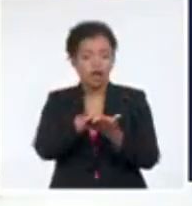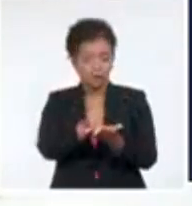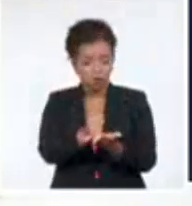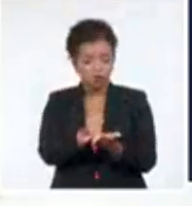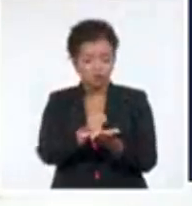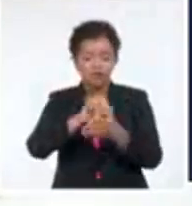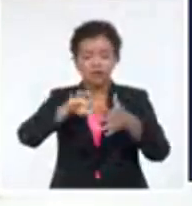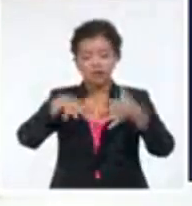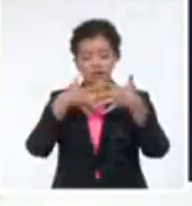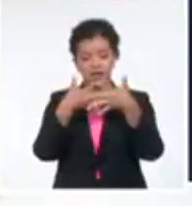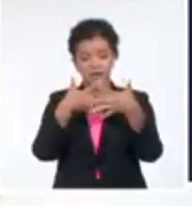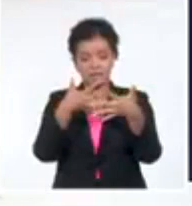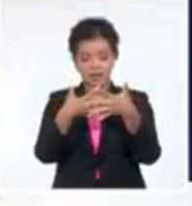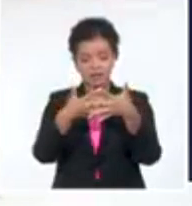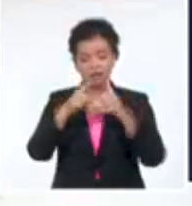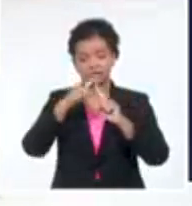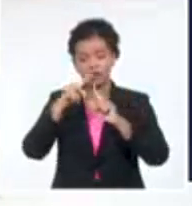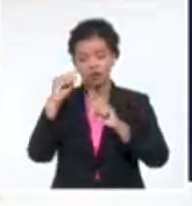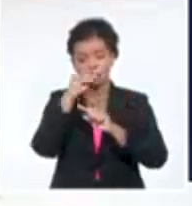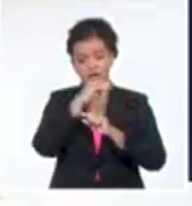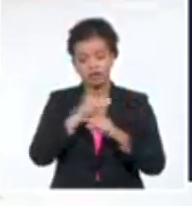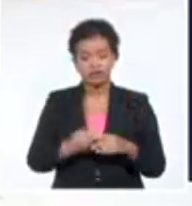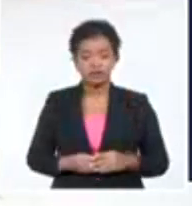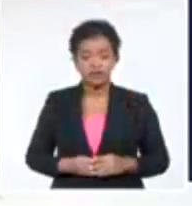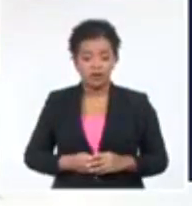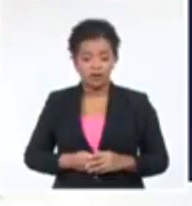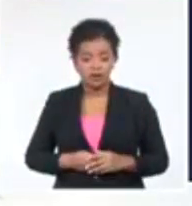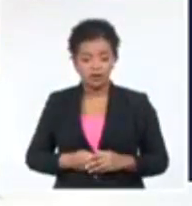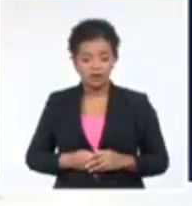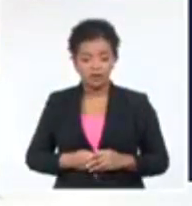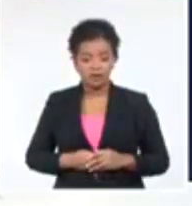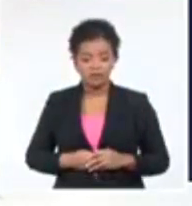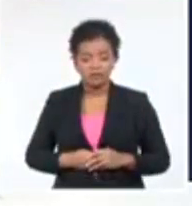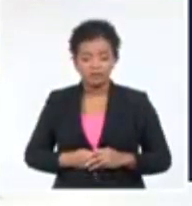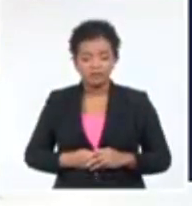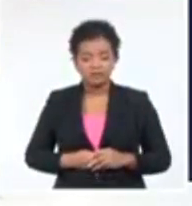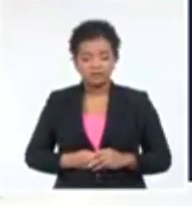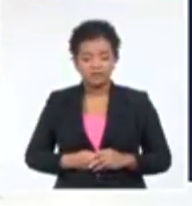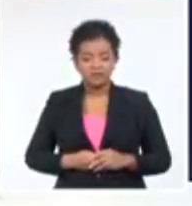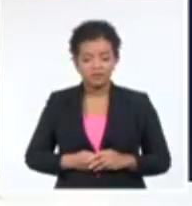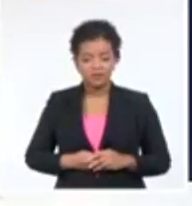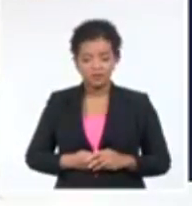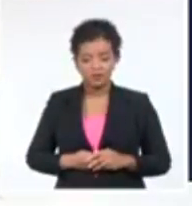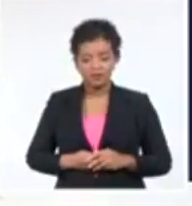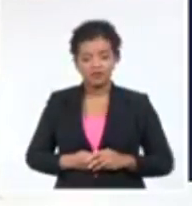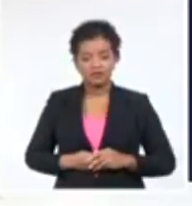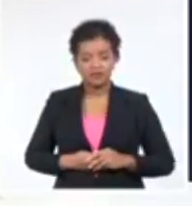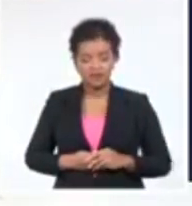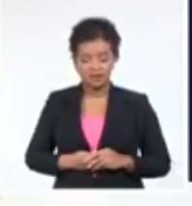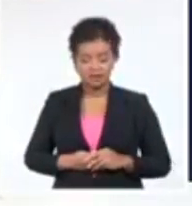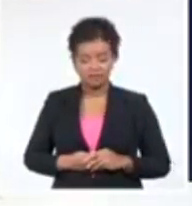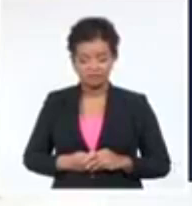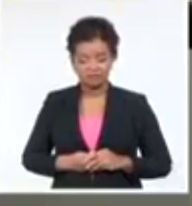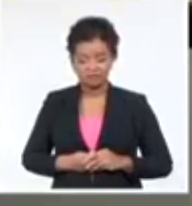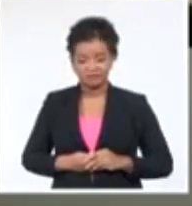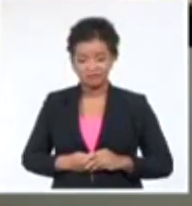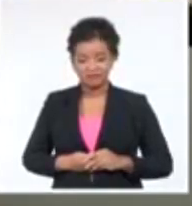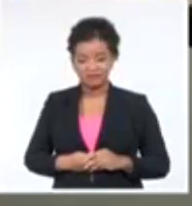la microempresa de base tecnológica Espoleta. La entidad validó la primera versión del dispositivo, denominado Vórtice.